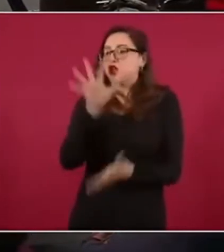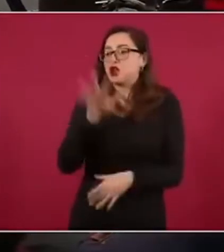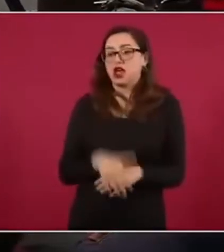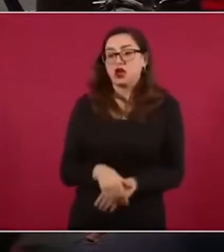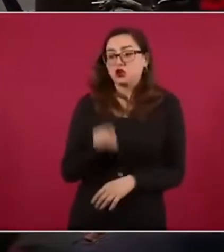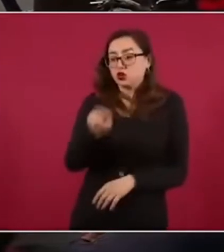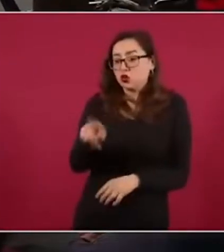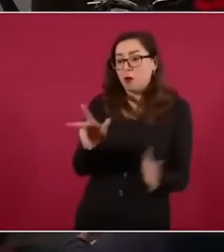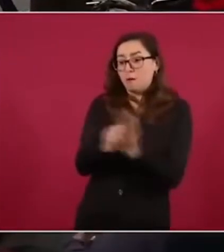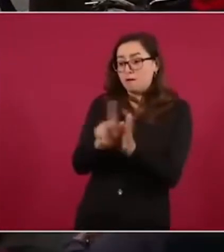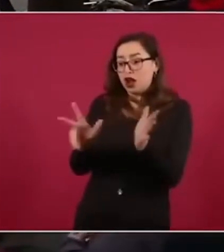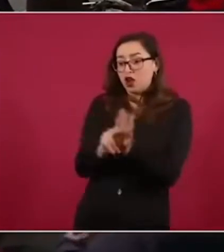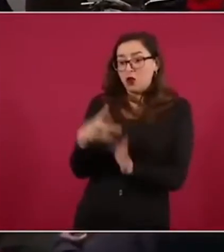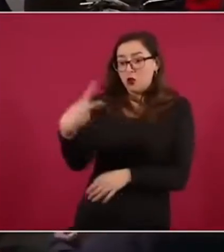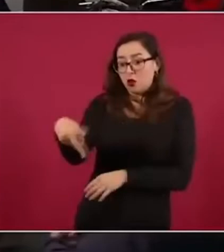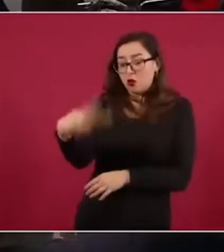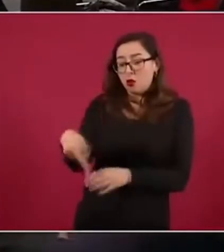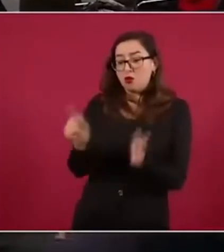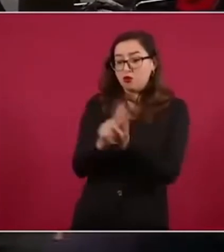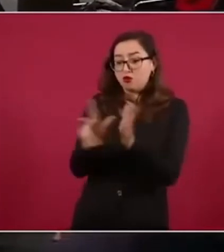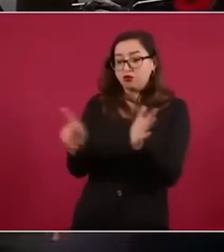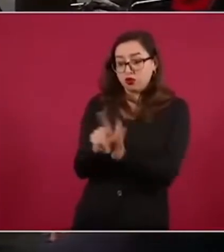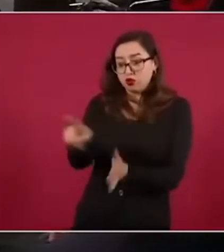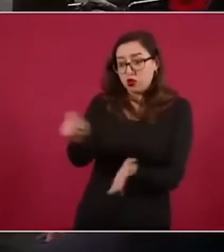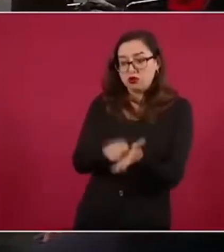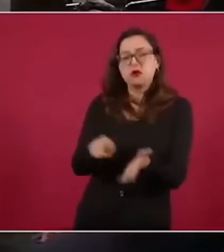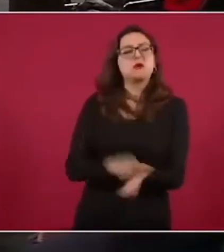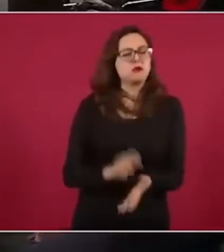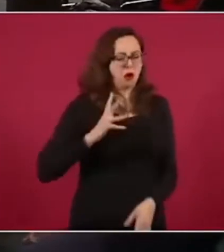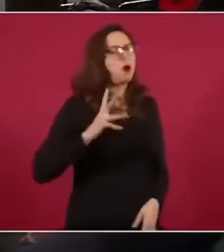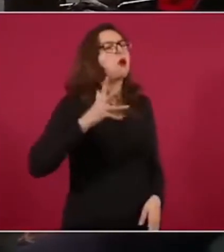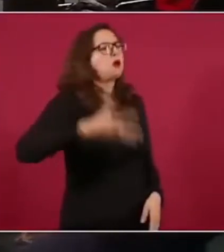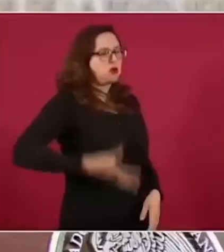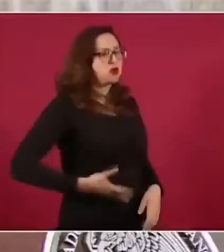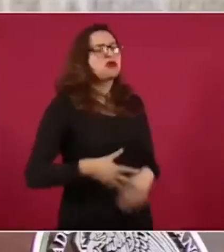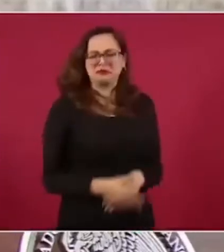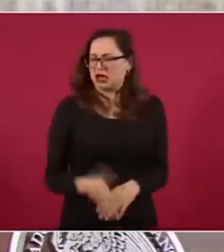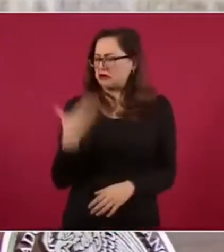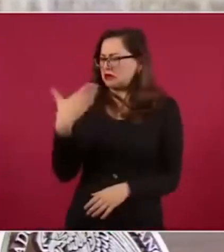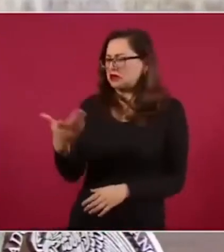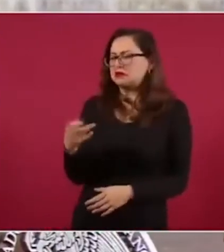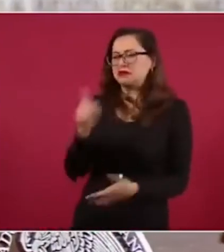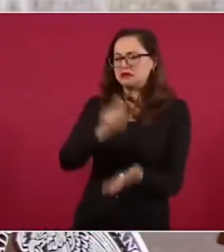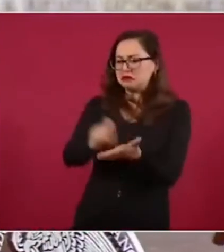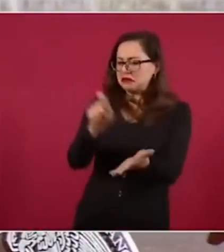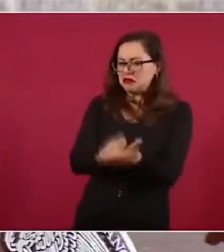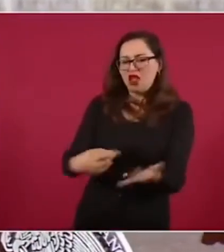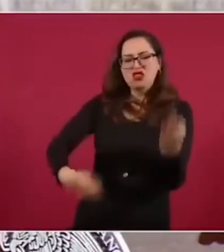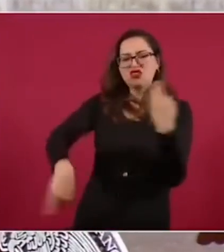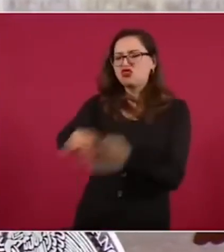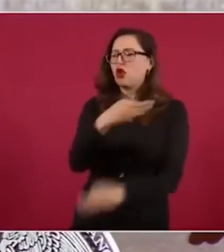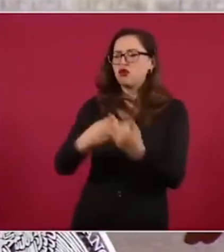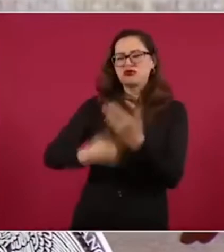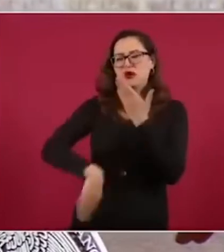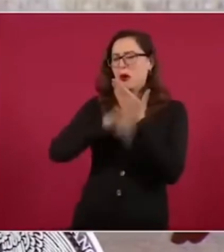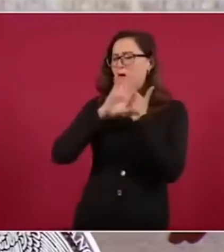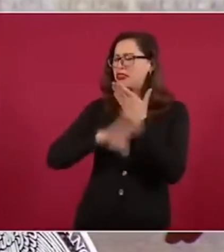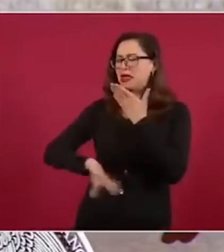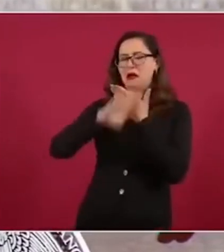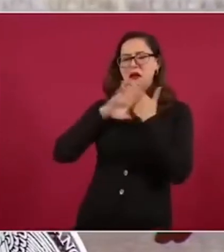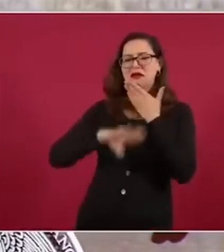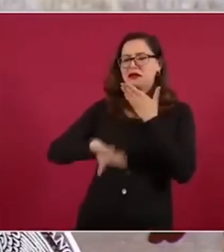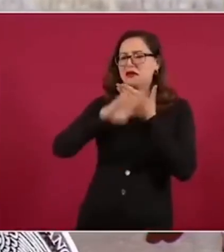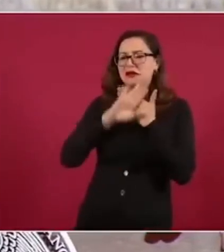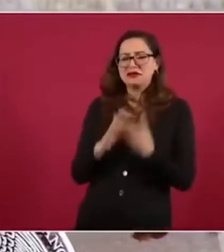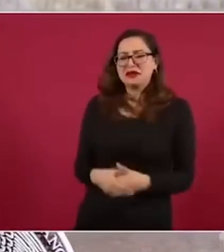periódico en donde escribes hoy… Con mucho orgullo. Todos los que escriben ahí están en contra de